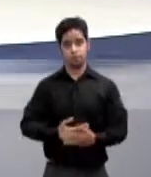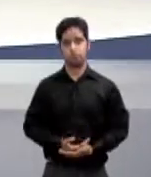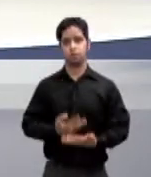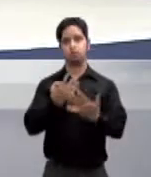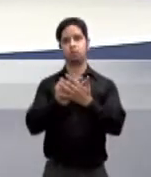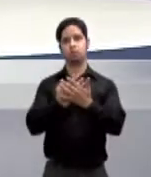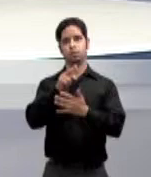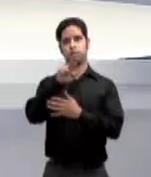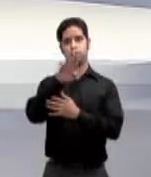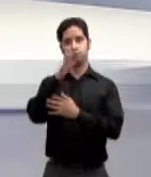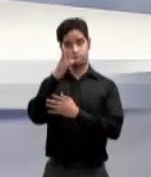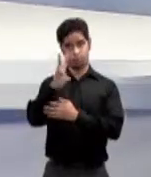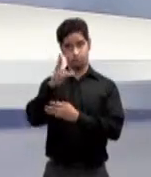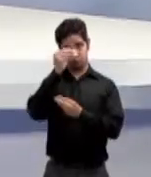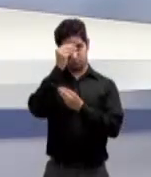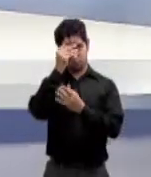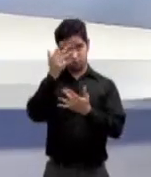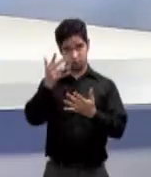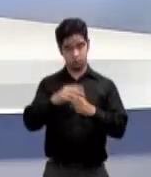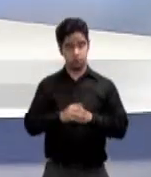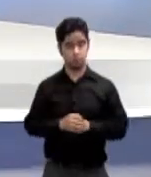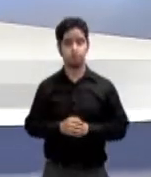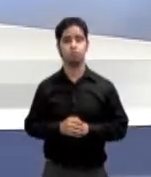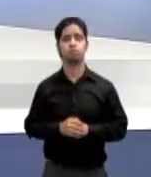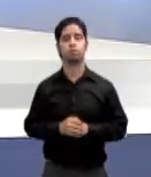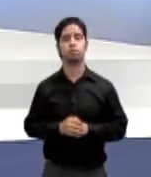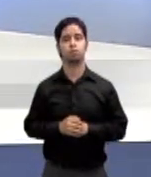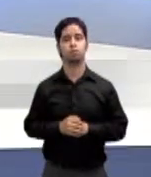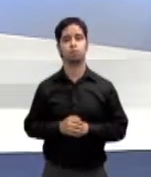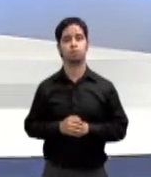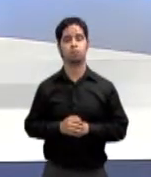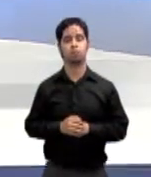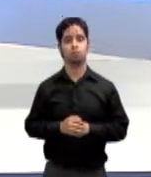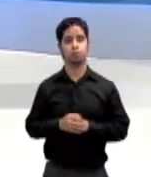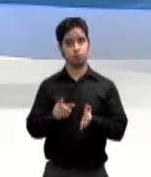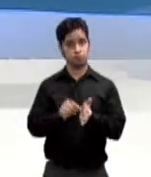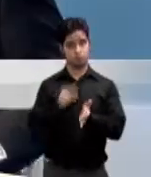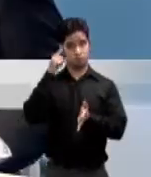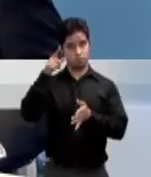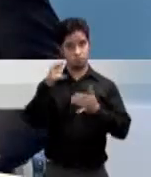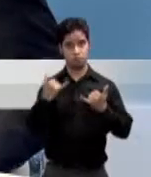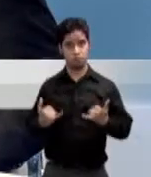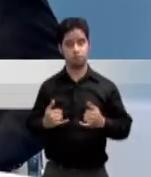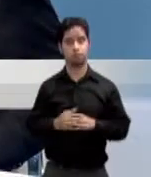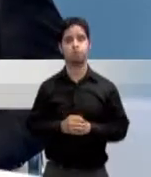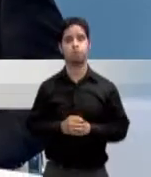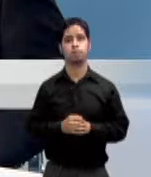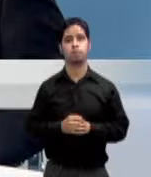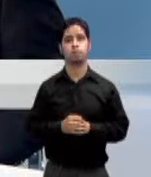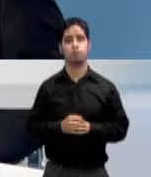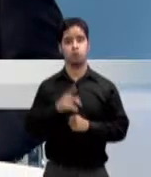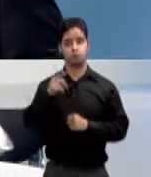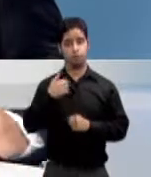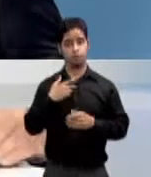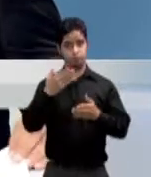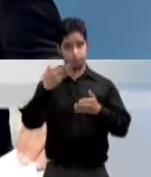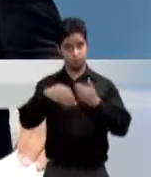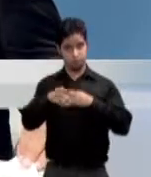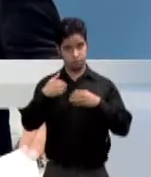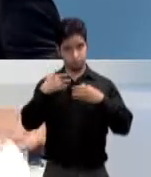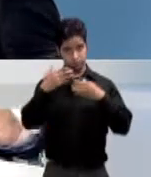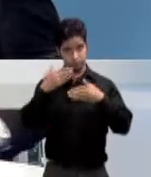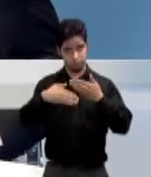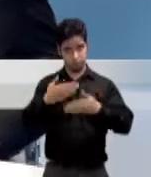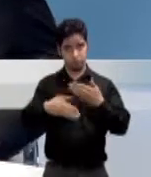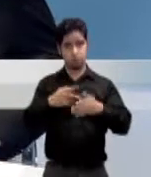Bienvenidos a Noticias 24.7 Informa, de inmediato pasamos a las noticias para esta hora. Como parte del proceso de vistas públicas que